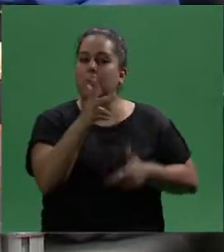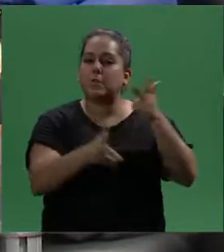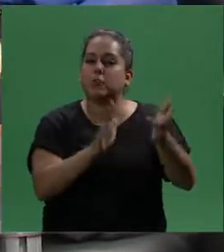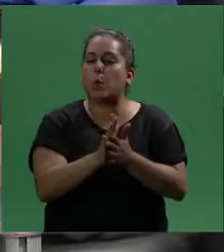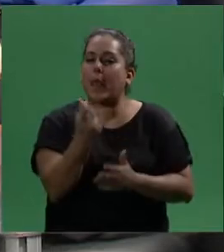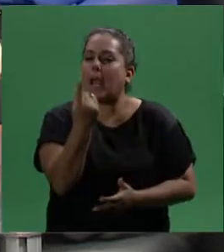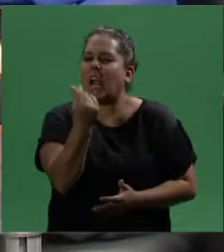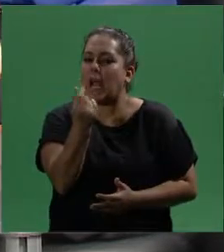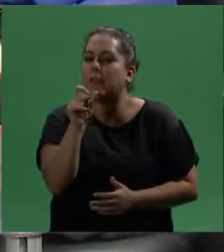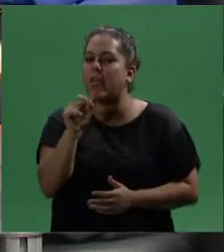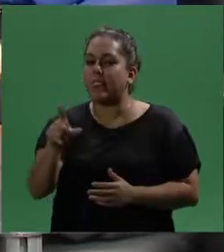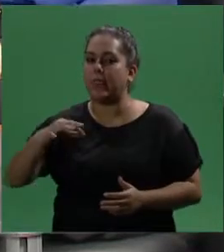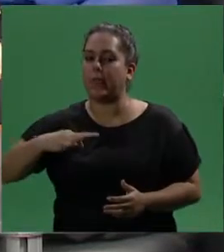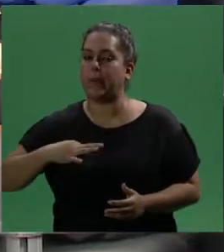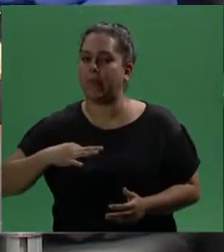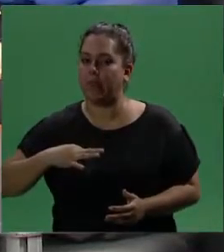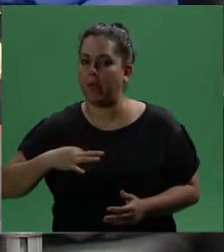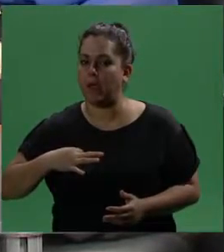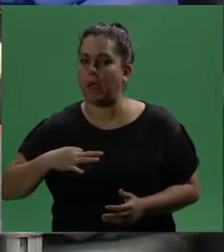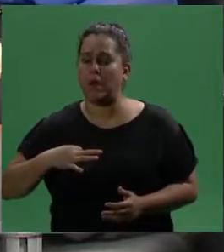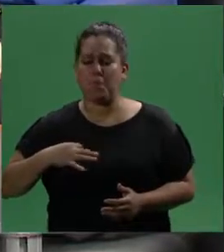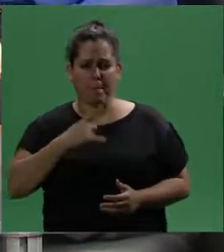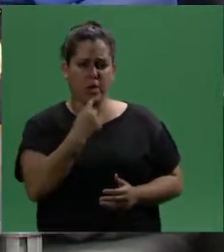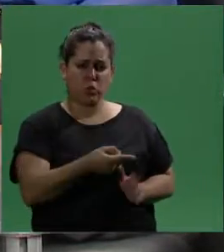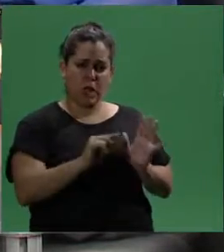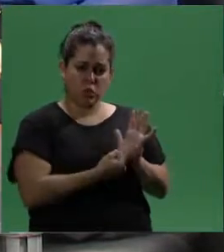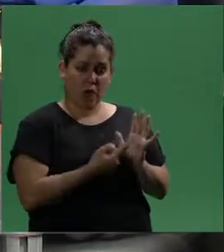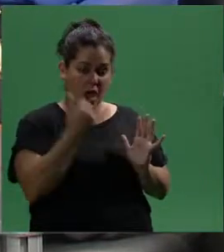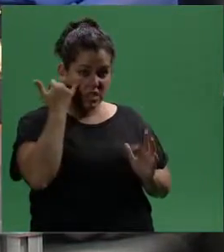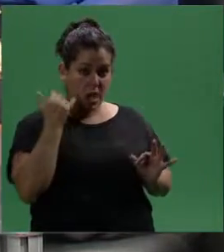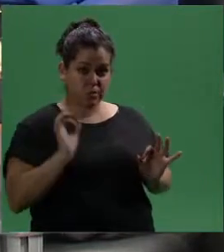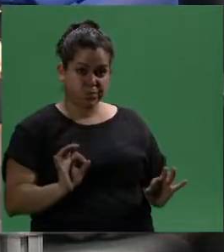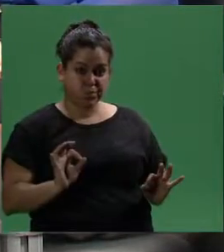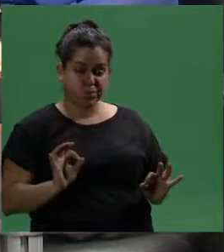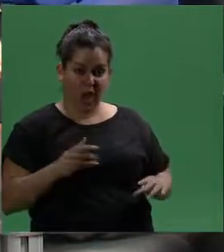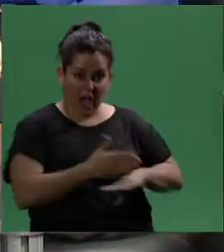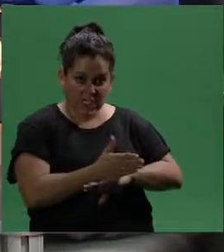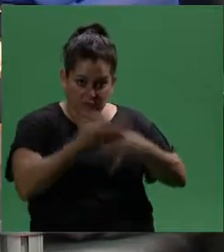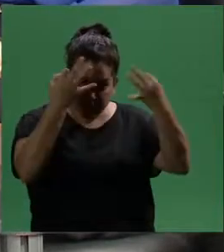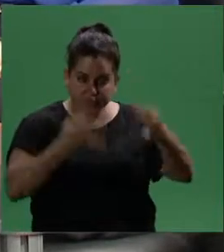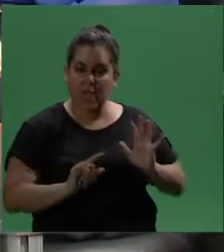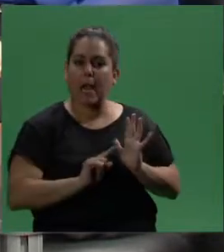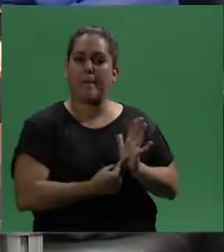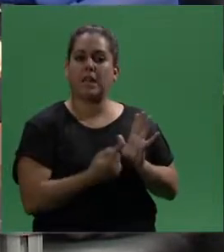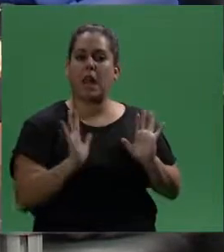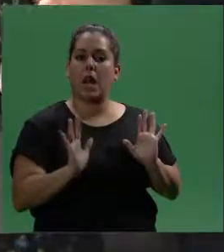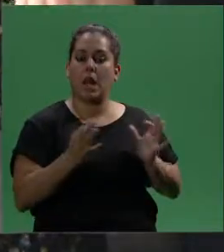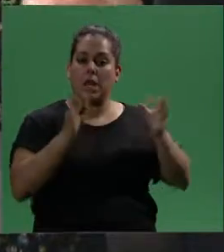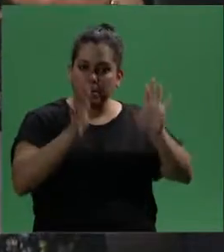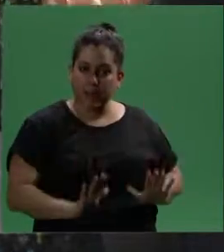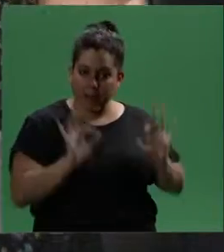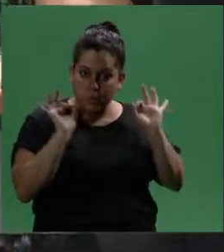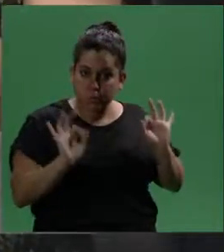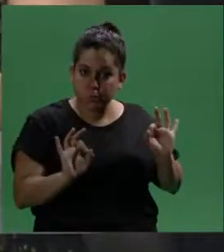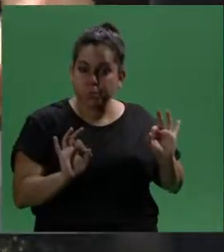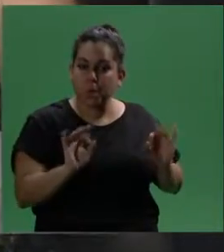calidad de vida. Calidad de vida. ¿Y la ciudad para ustedes está preparada? ¿Creen? ¿La preparada? ¿La capital federal